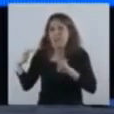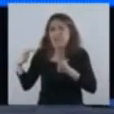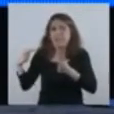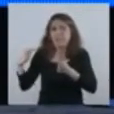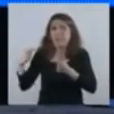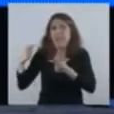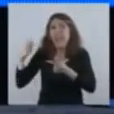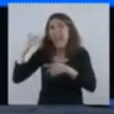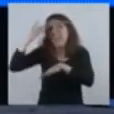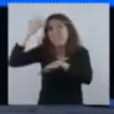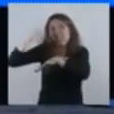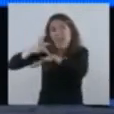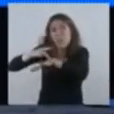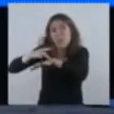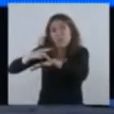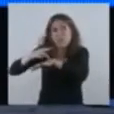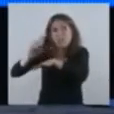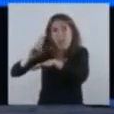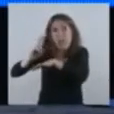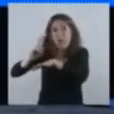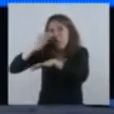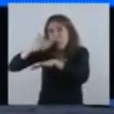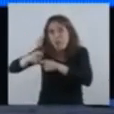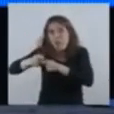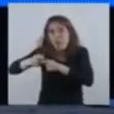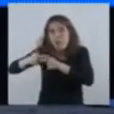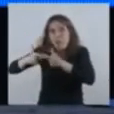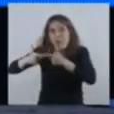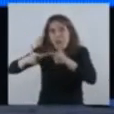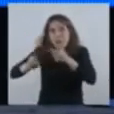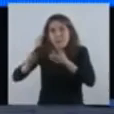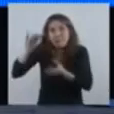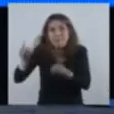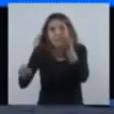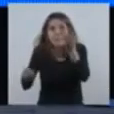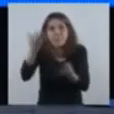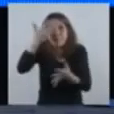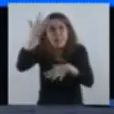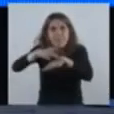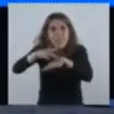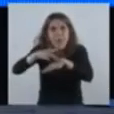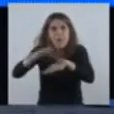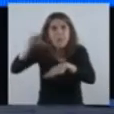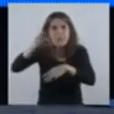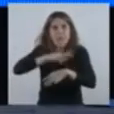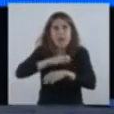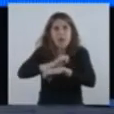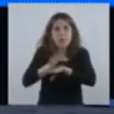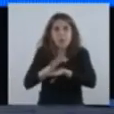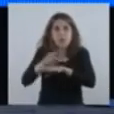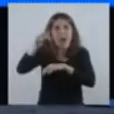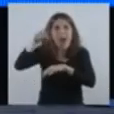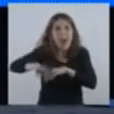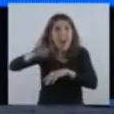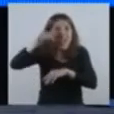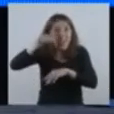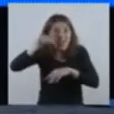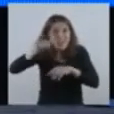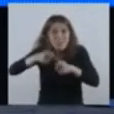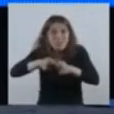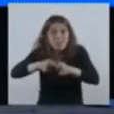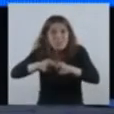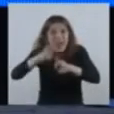empezaron a crecer. Y hoy es una de las ciudades con más dificultades.